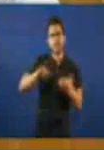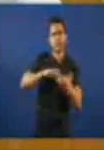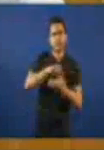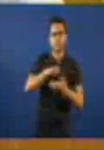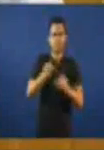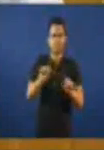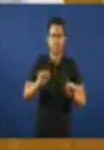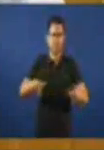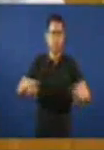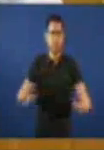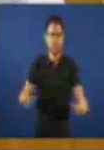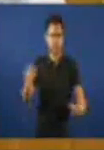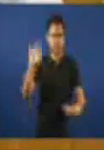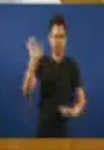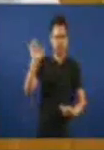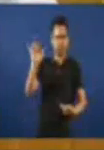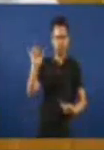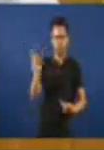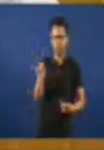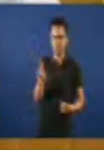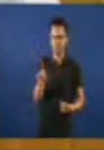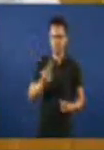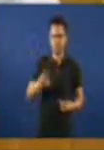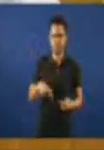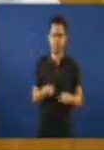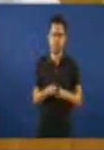é un homicidio involuntario.